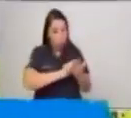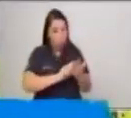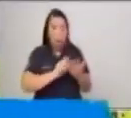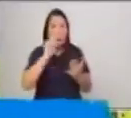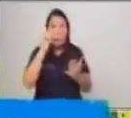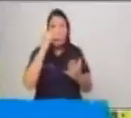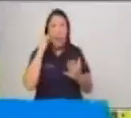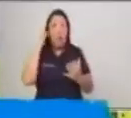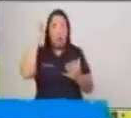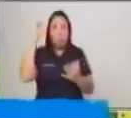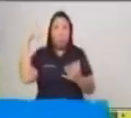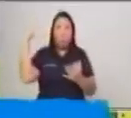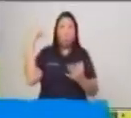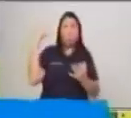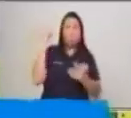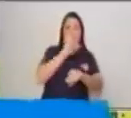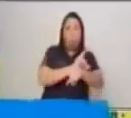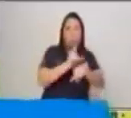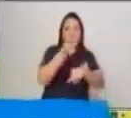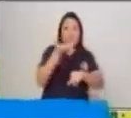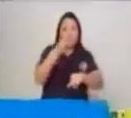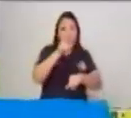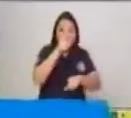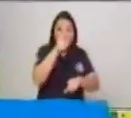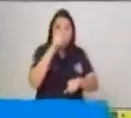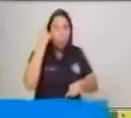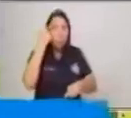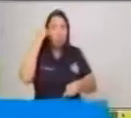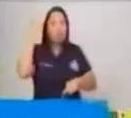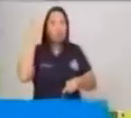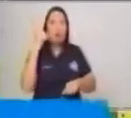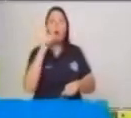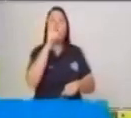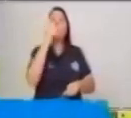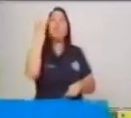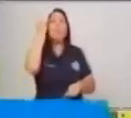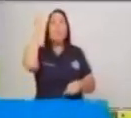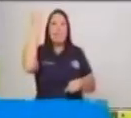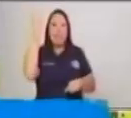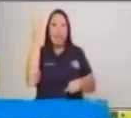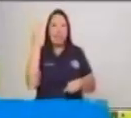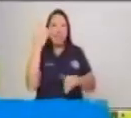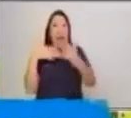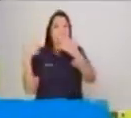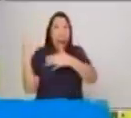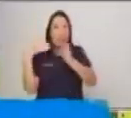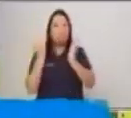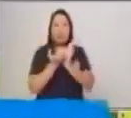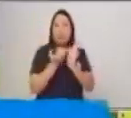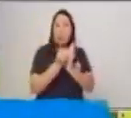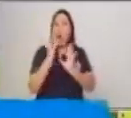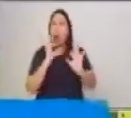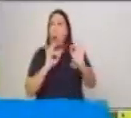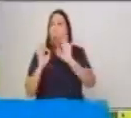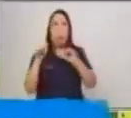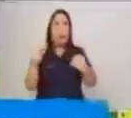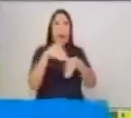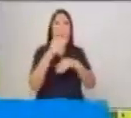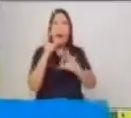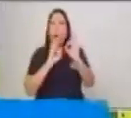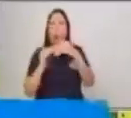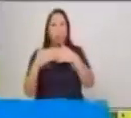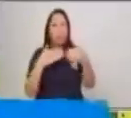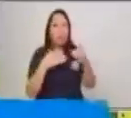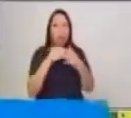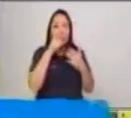y luego se lo cuento. Porque recordemos que las narraciones pueden ser orales o escritas. Entonces, en este caso vamos a aplicar las dos. Vamos a